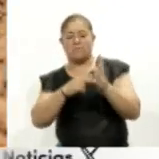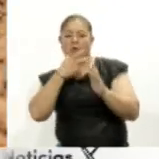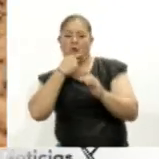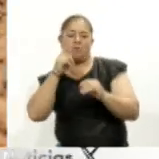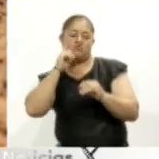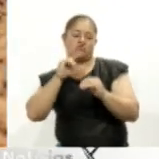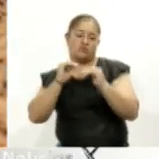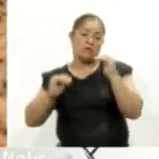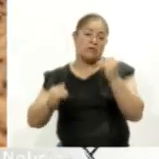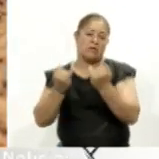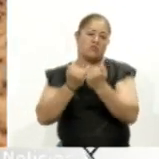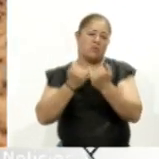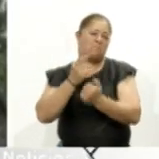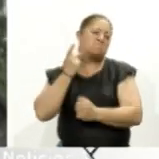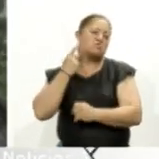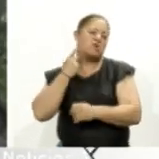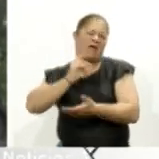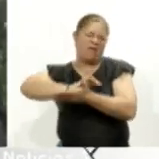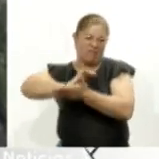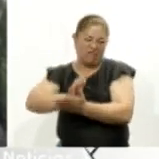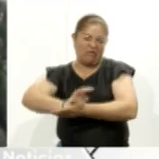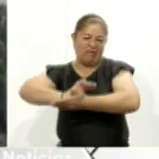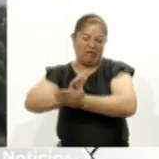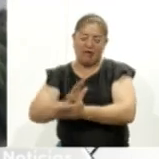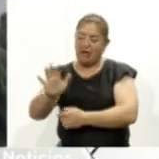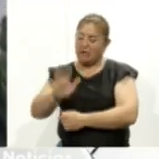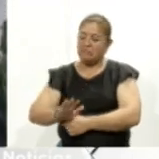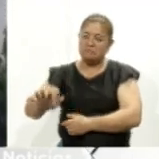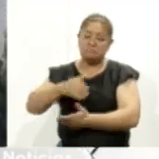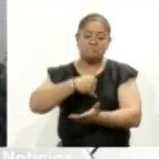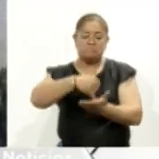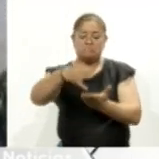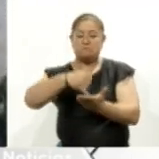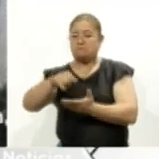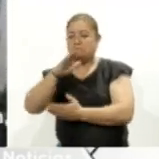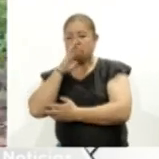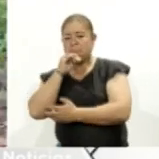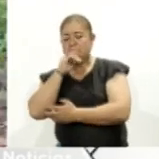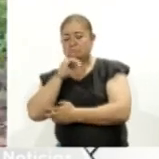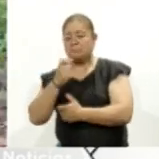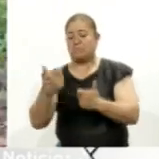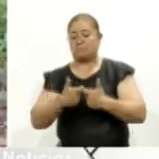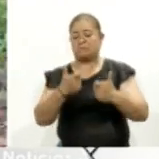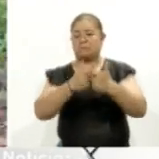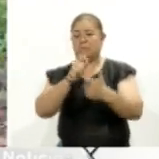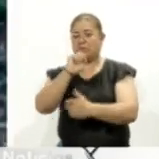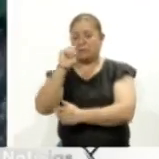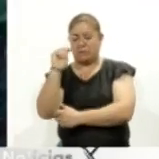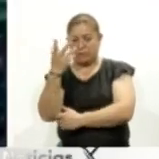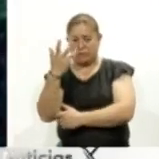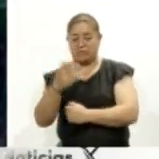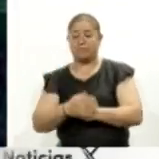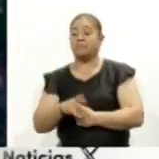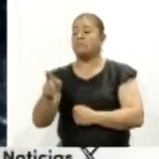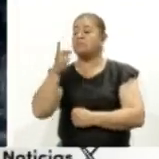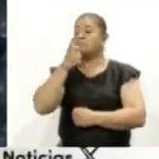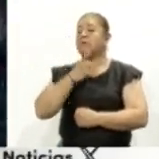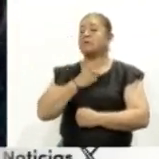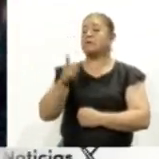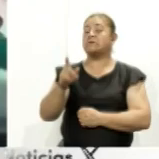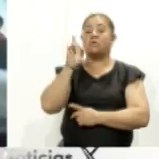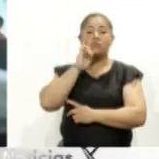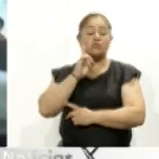discriminatorias que limitan su acceso a la tierra las finanzas y la tecnología según el informe las mujeres